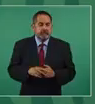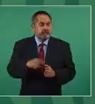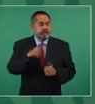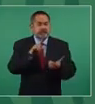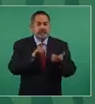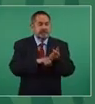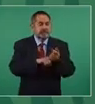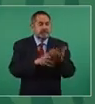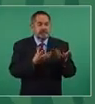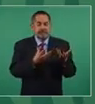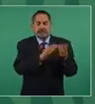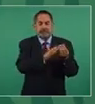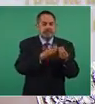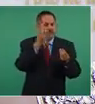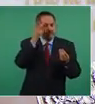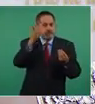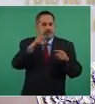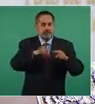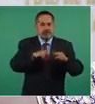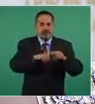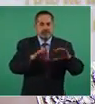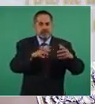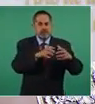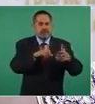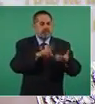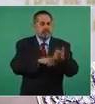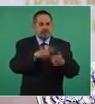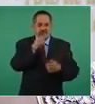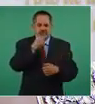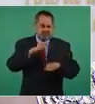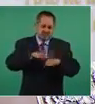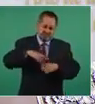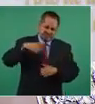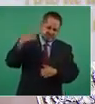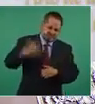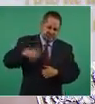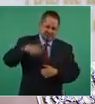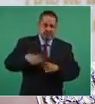pertenecen a los hombres más ricos del país.